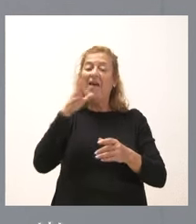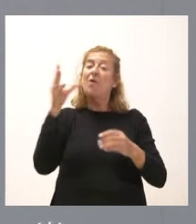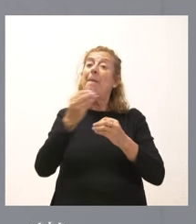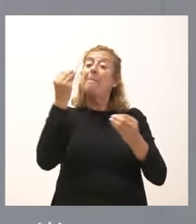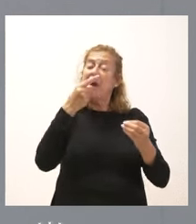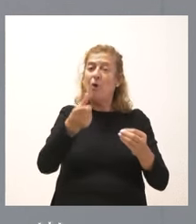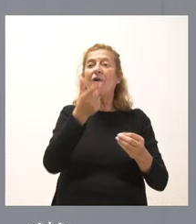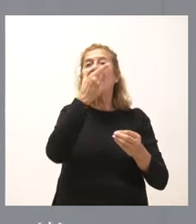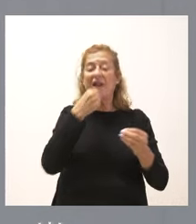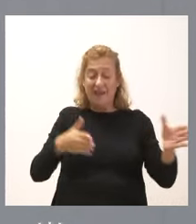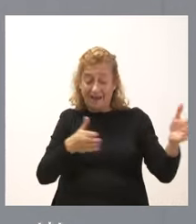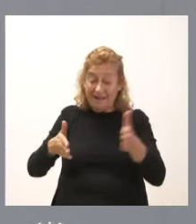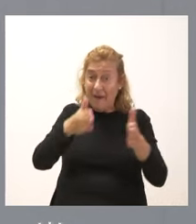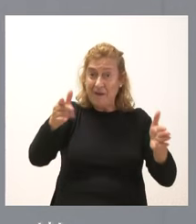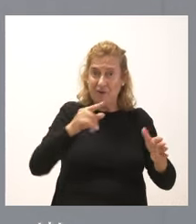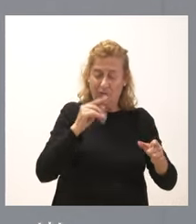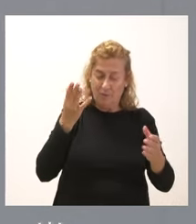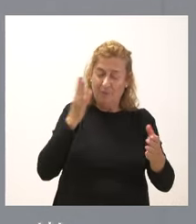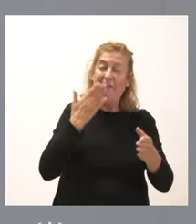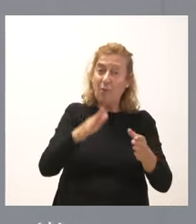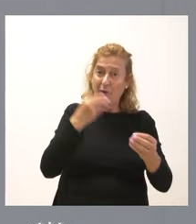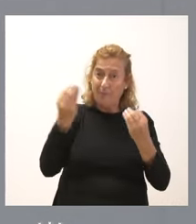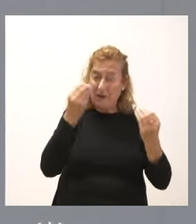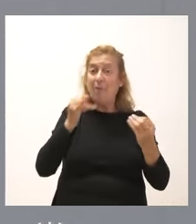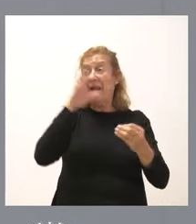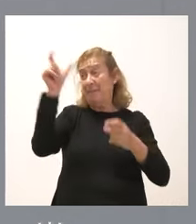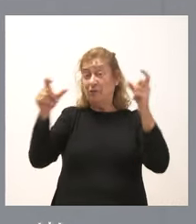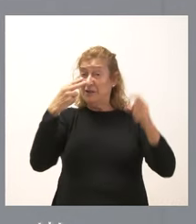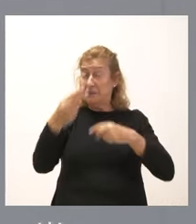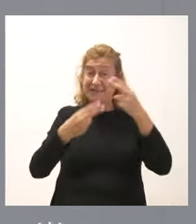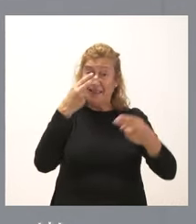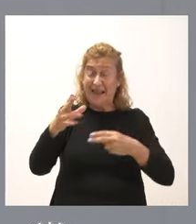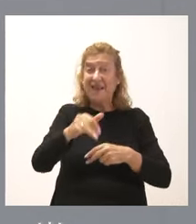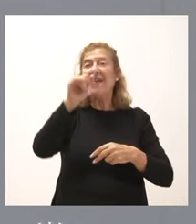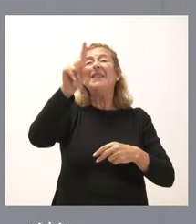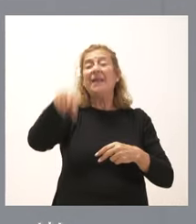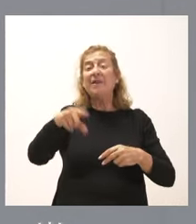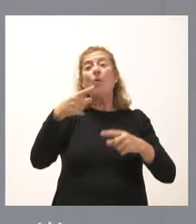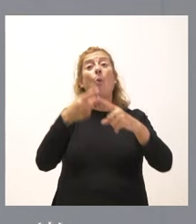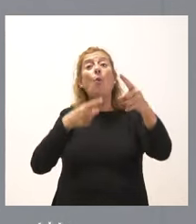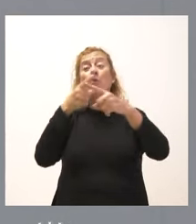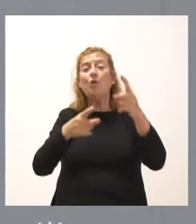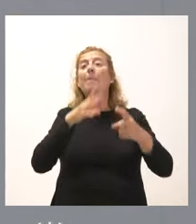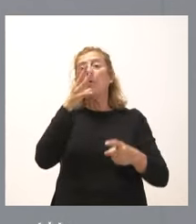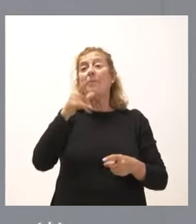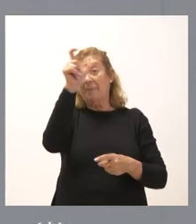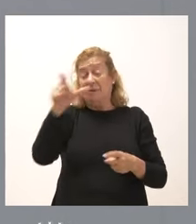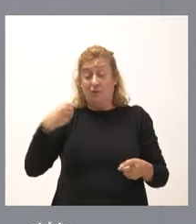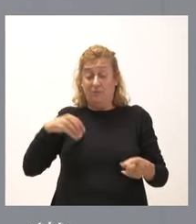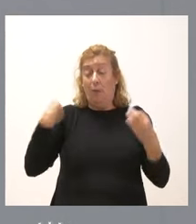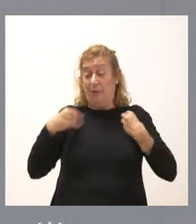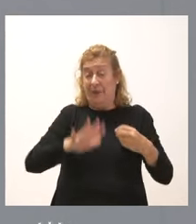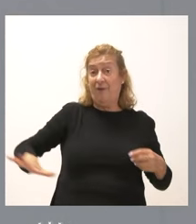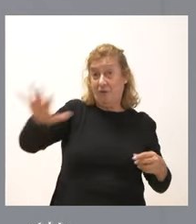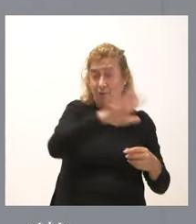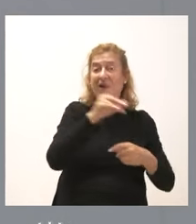facilitar el uso y recorrido por este camino por parte de los visitantes del parque, así como su uso por parte de los habitantes del valle. Se